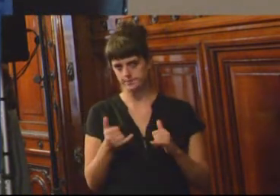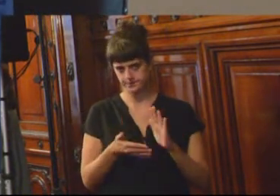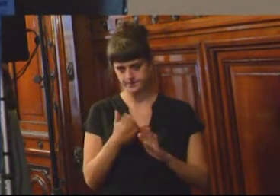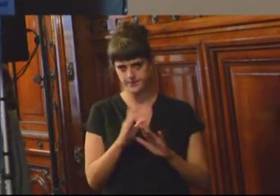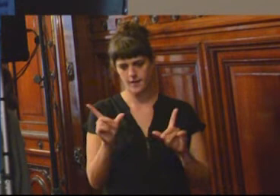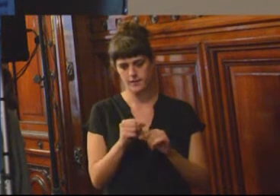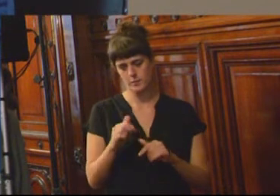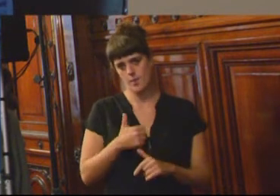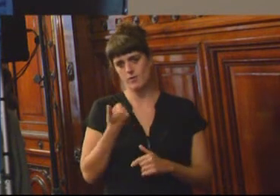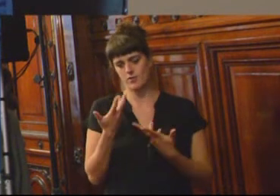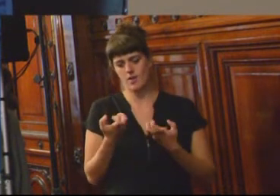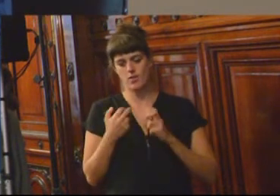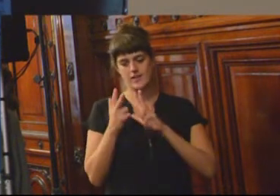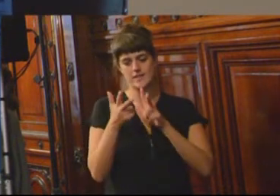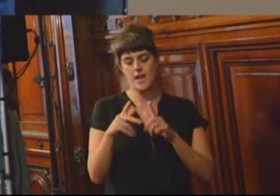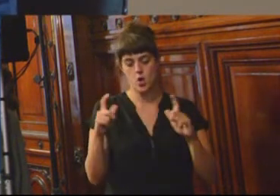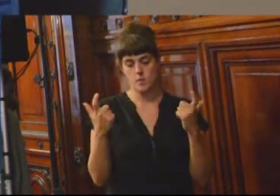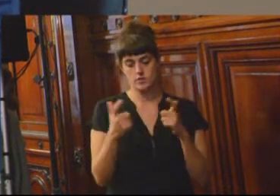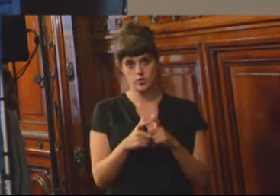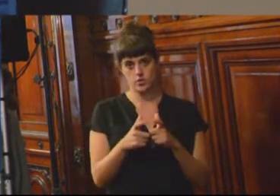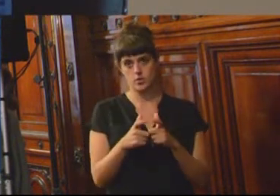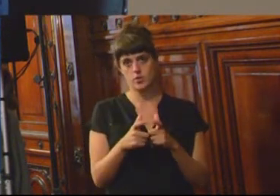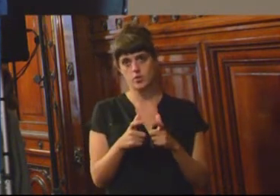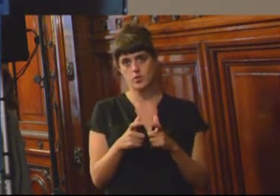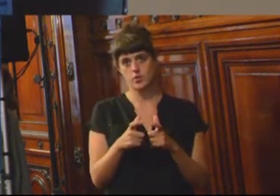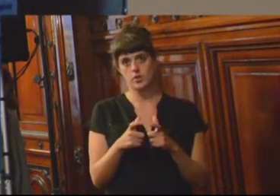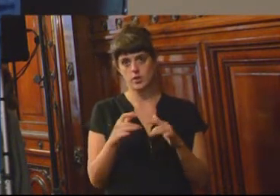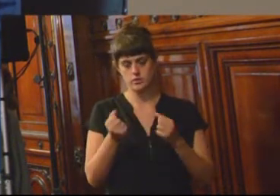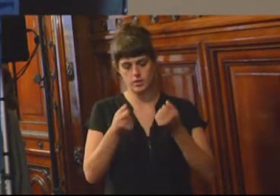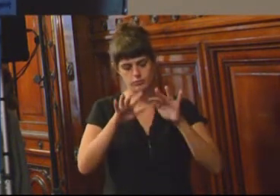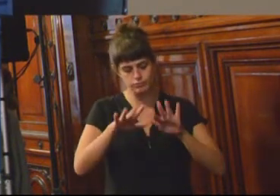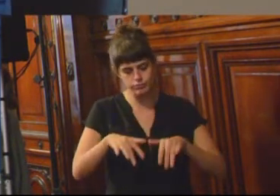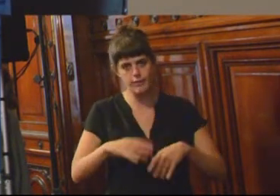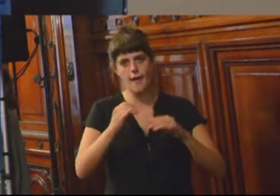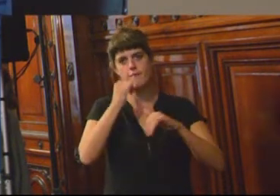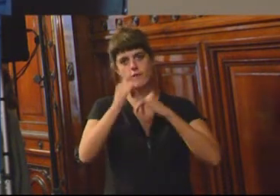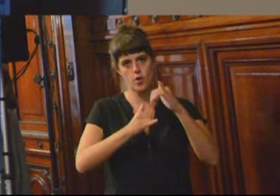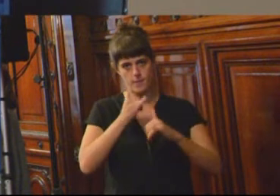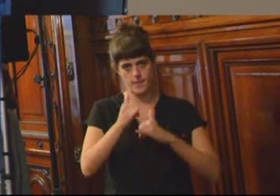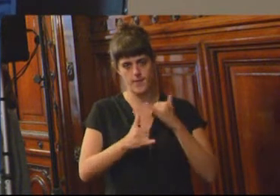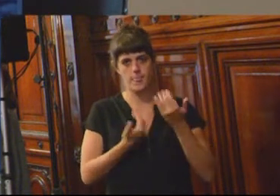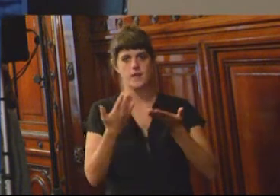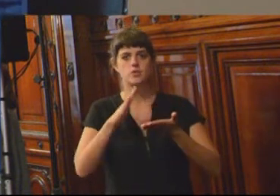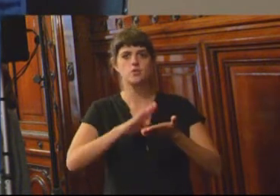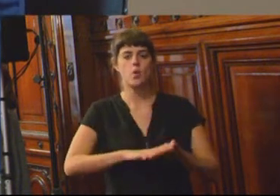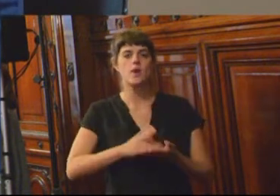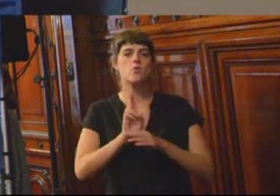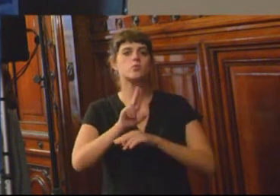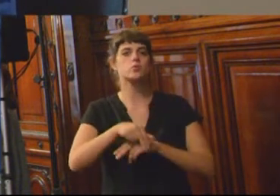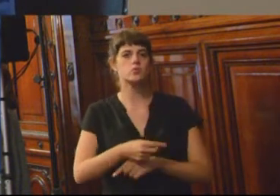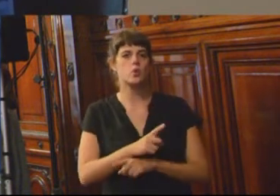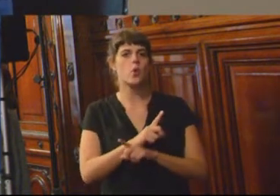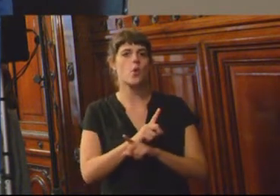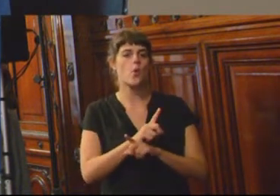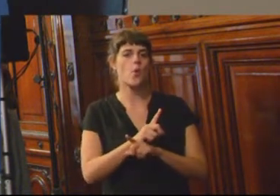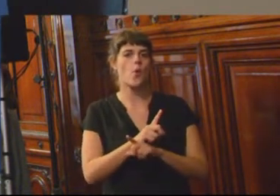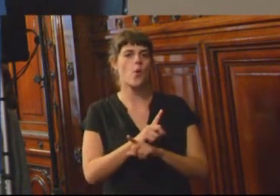Comisión ha producido un informe sobre el uso indebido de la prisión